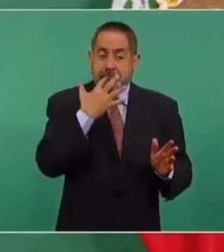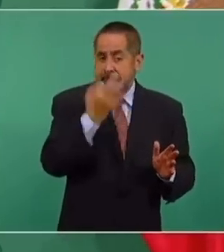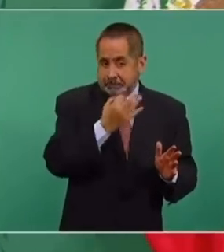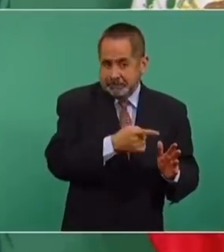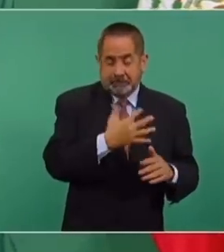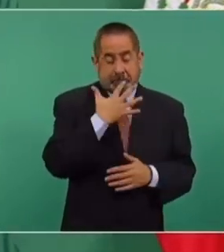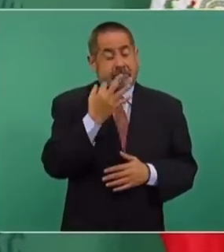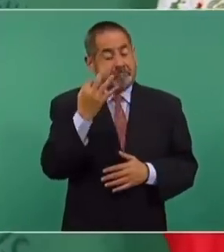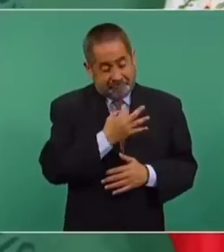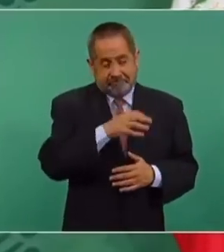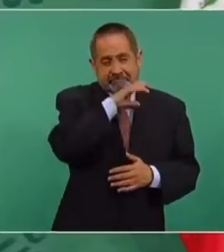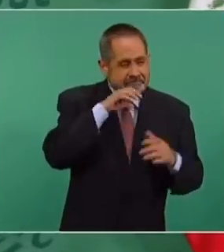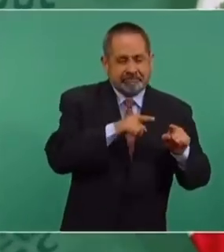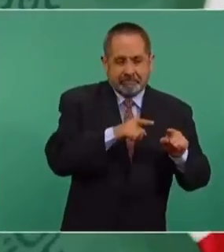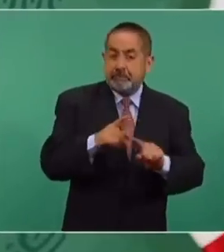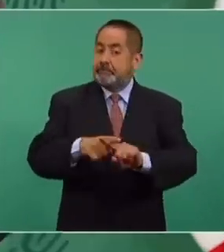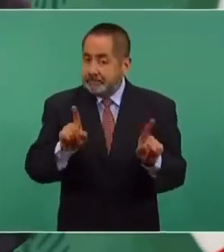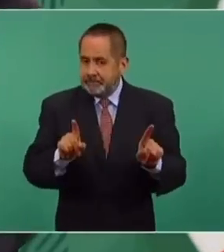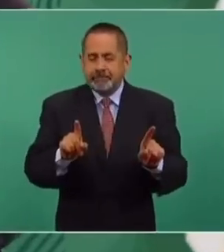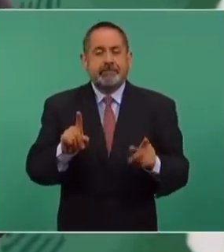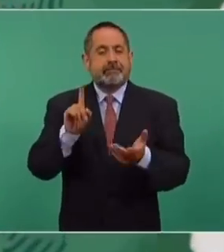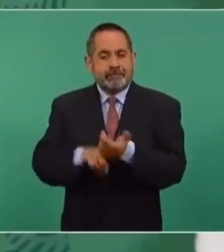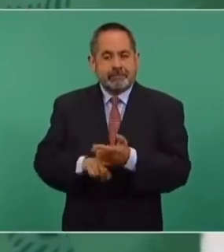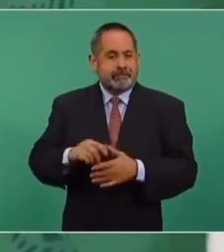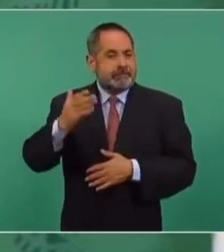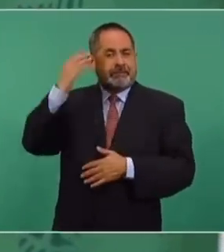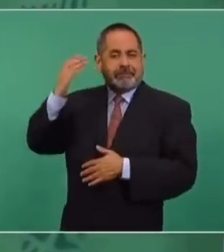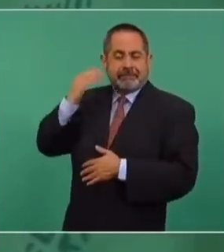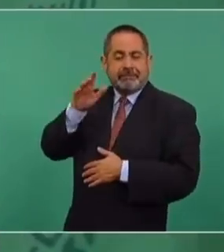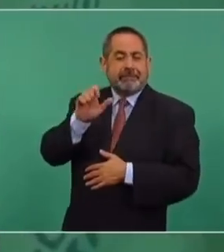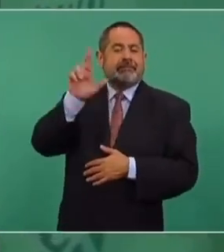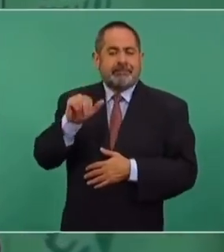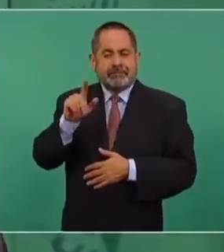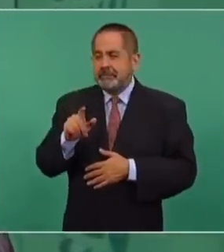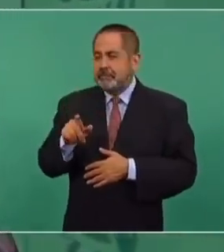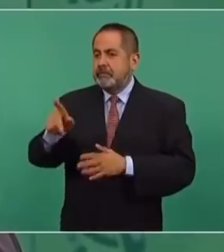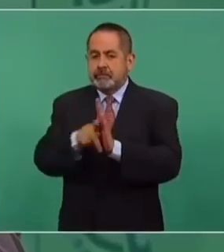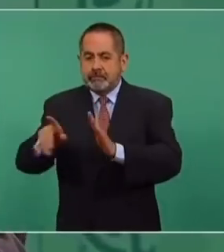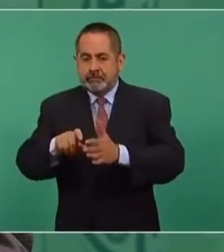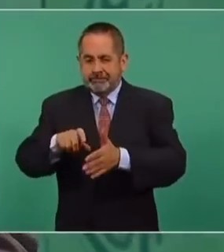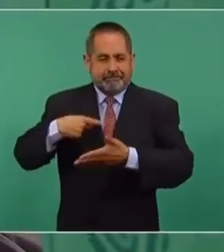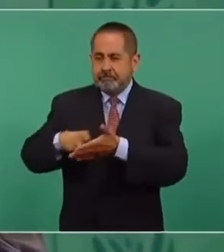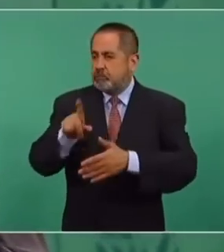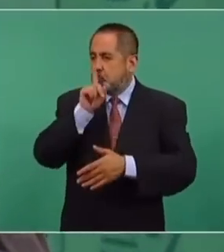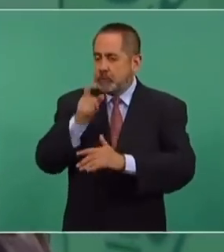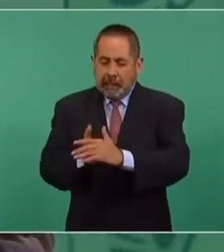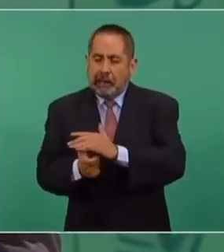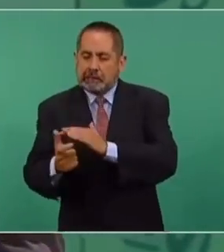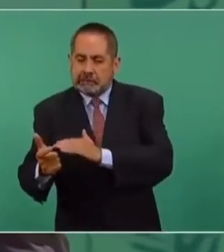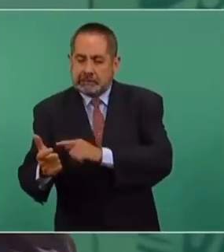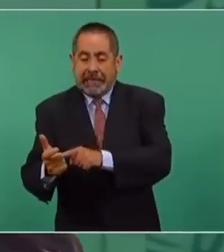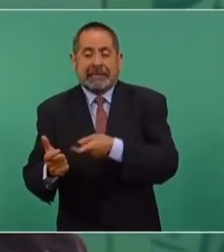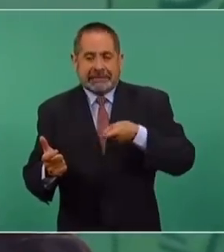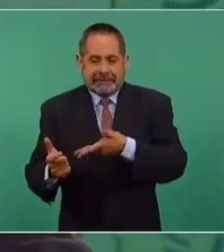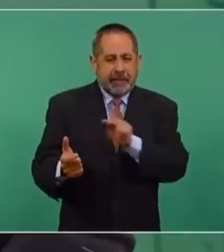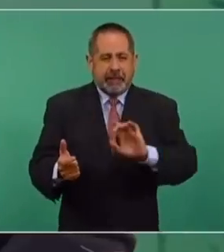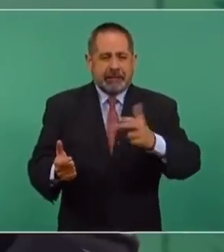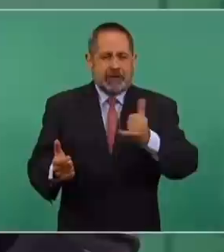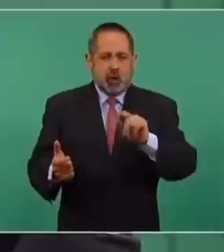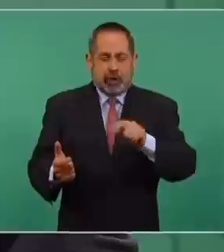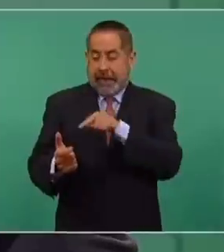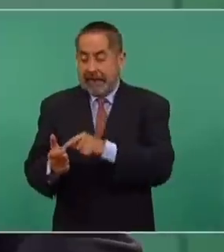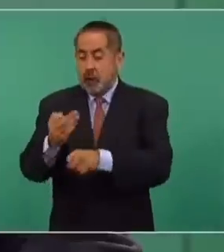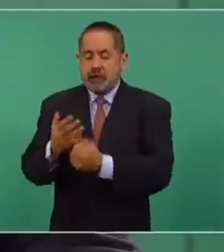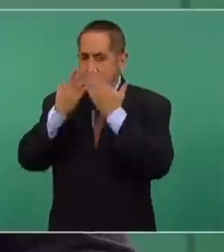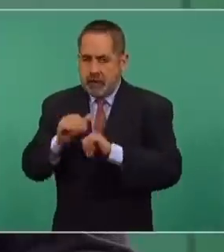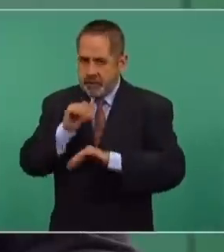sabroso, suculento el chayote. Pero el que se le daba a los periodistas ya no se entrega, es